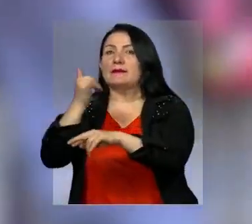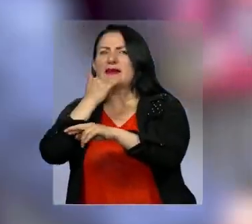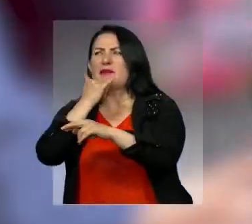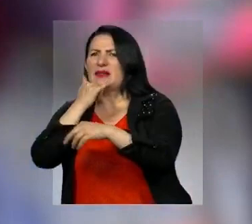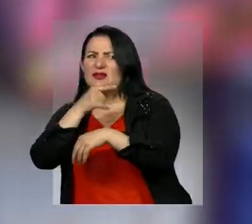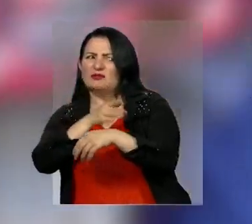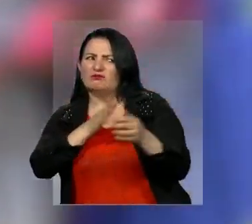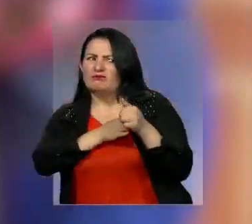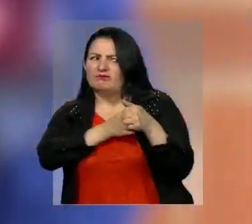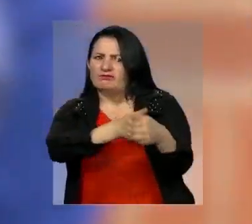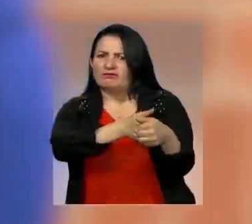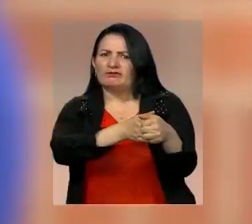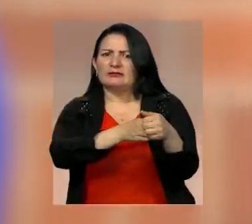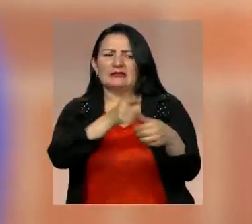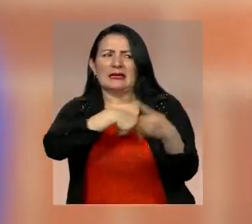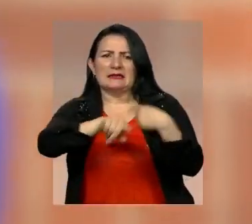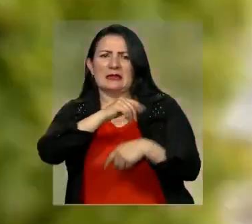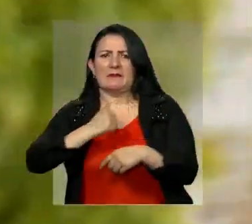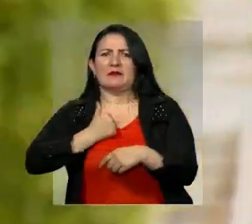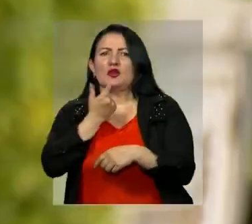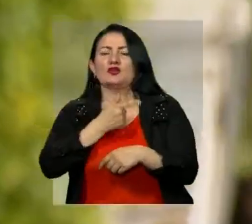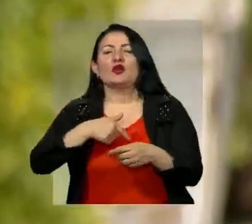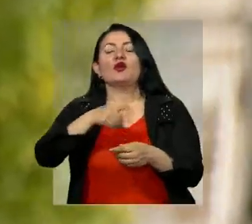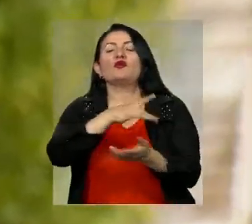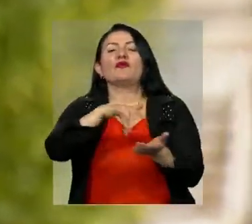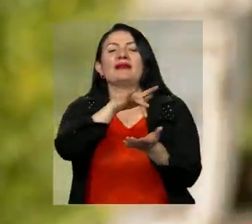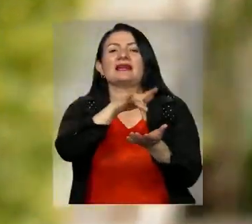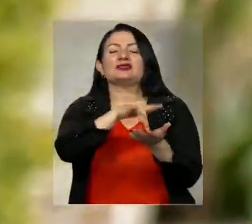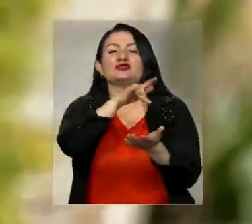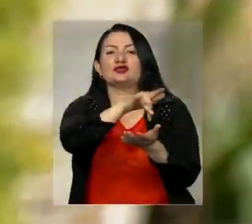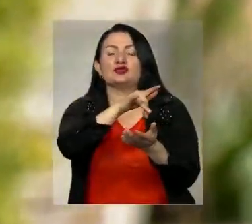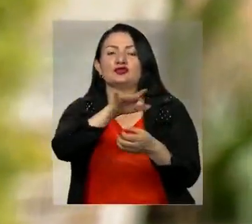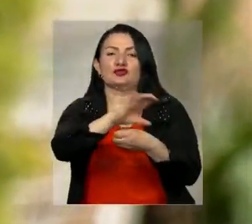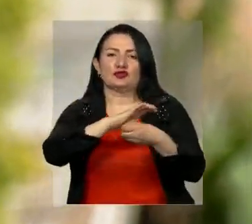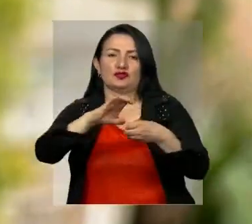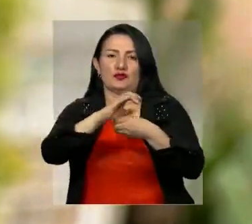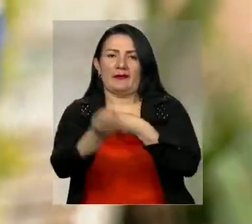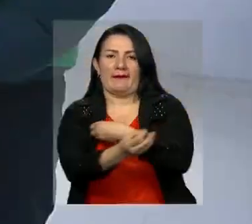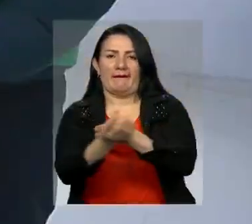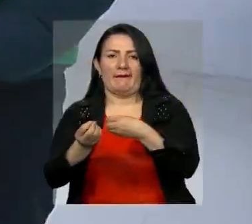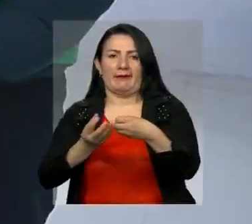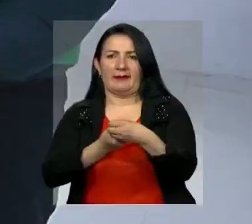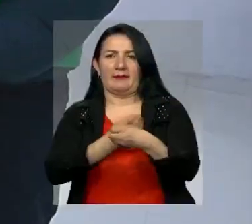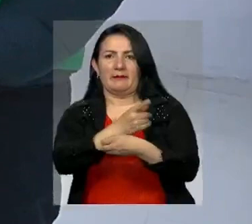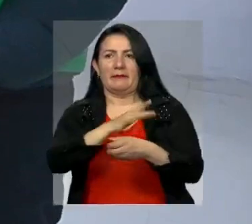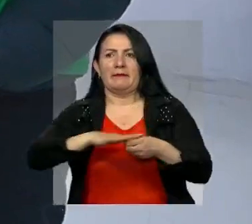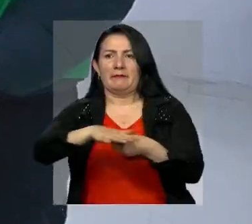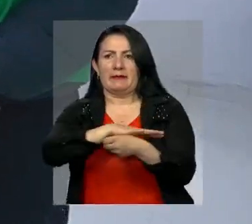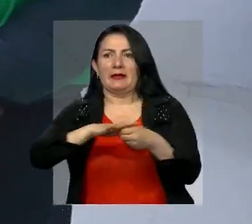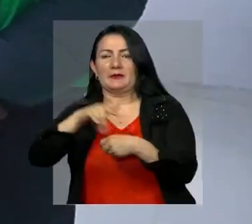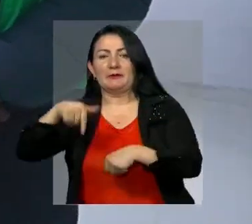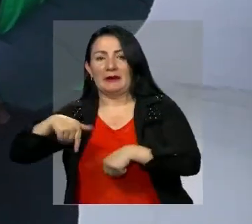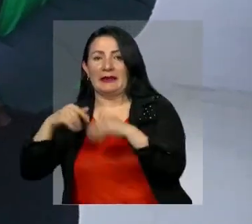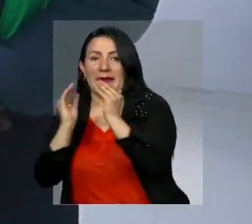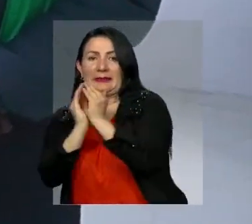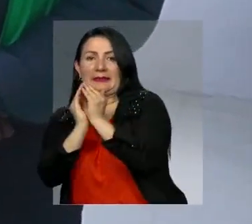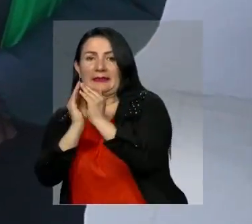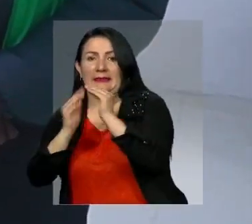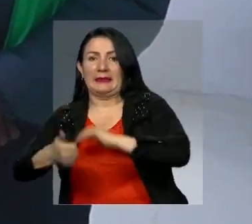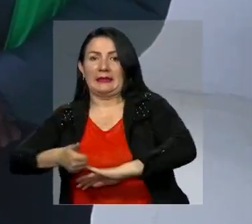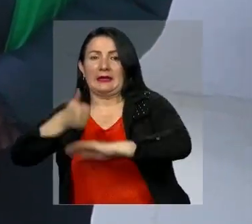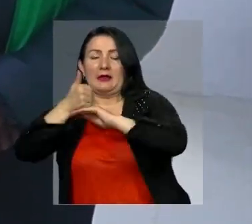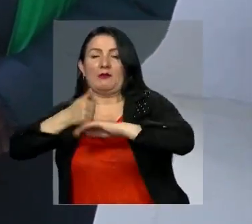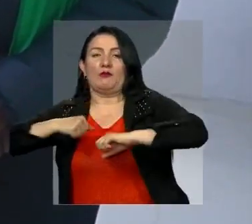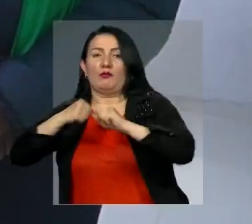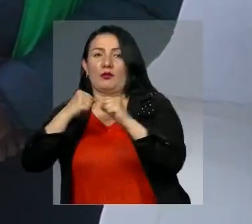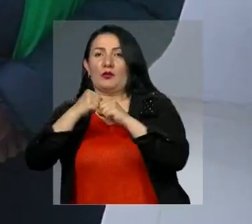ruta con la que asiste a los menores y está ubicada en el barrio Ciudad Jardín. Estamos aquí con la Dirección Regional de Bogotá, con